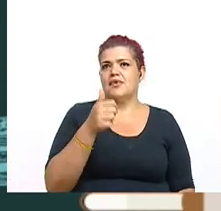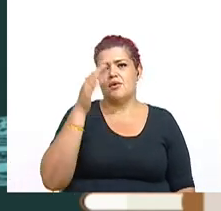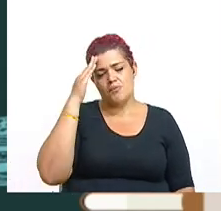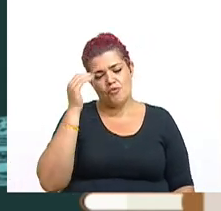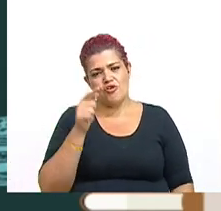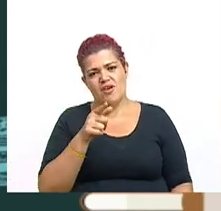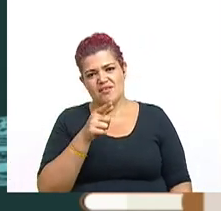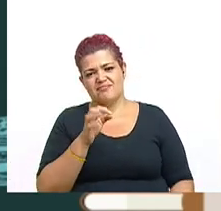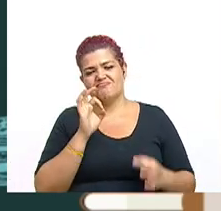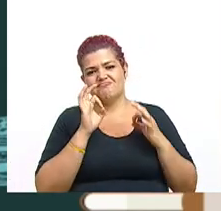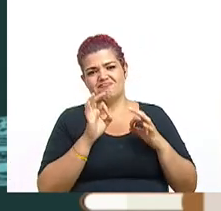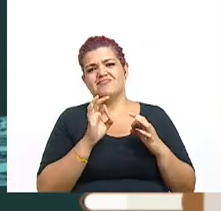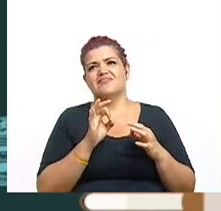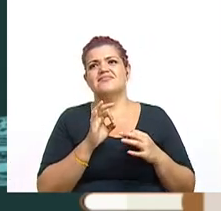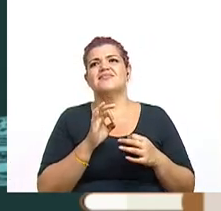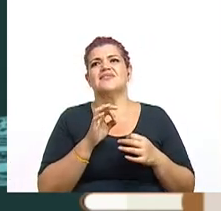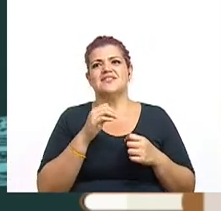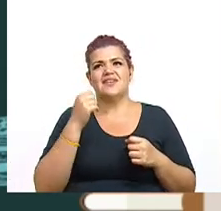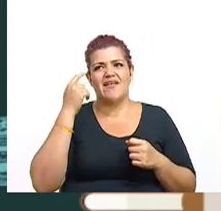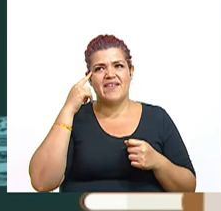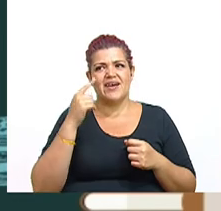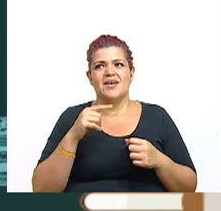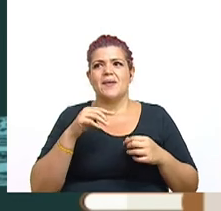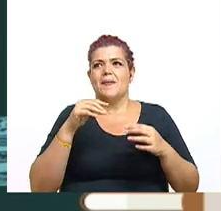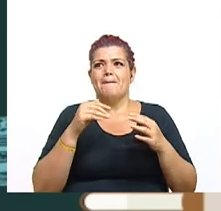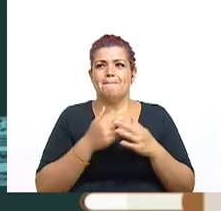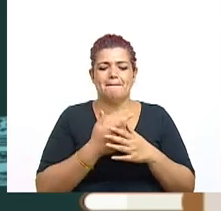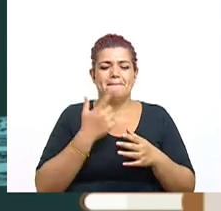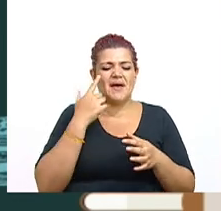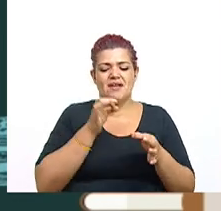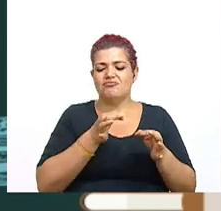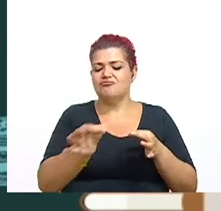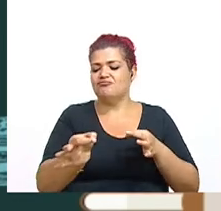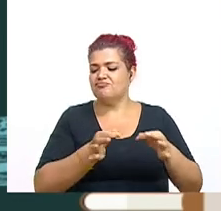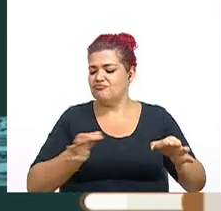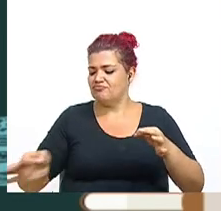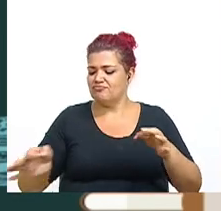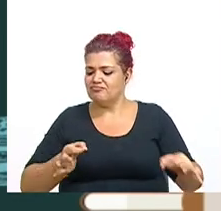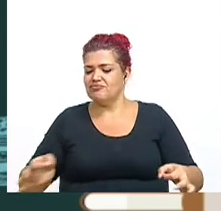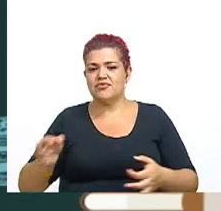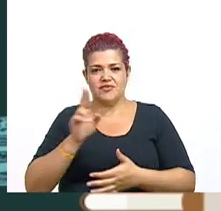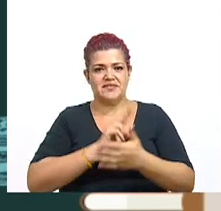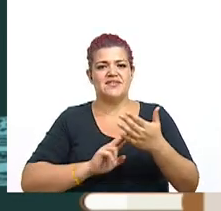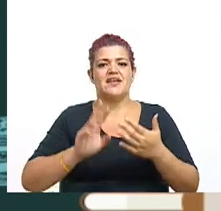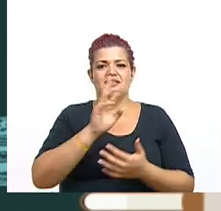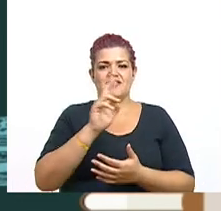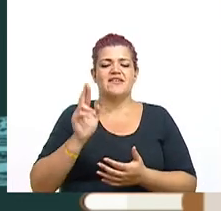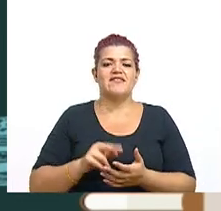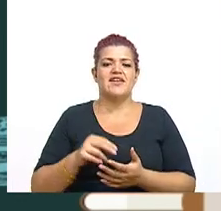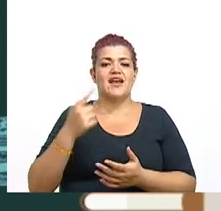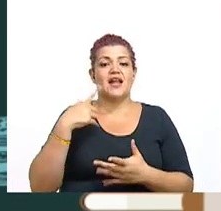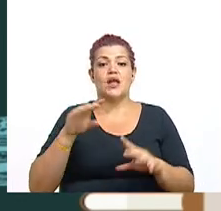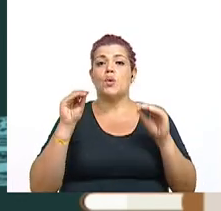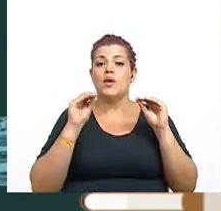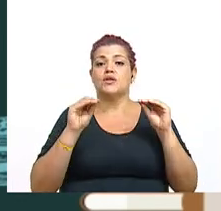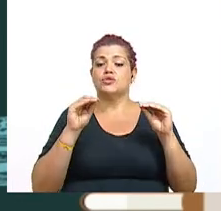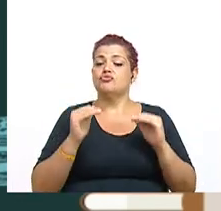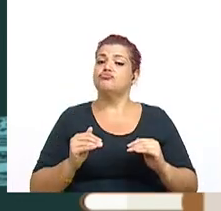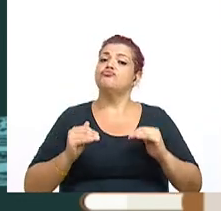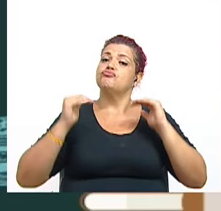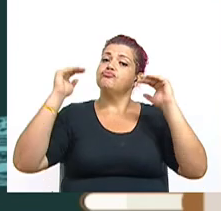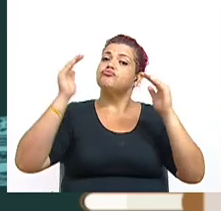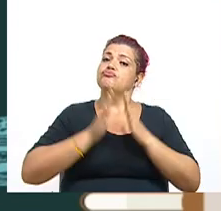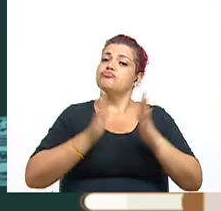es precisamente uno de los padres de la regionalización de la Universidad de Costa Rica y de la educación superior en general.